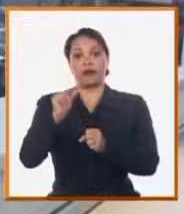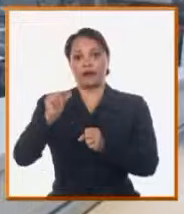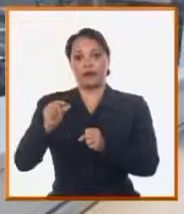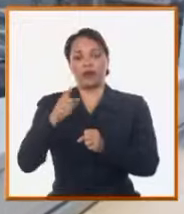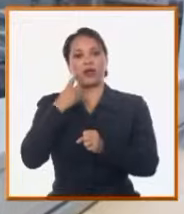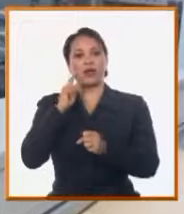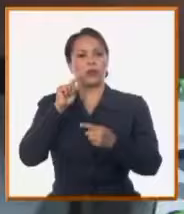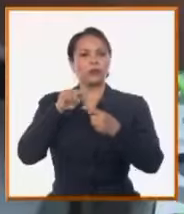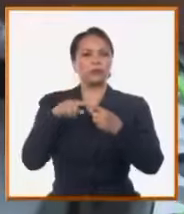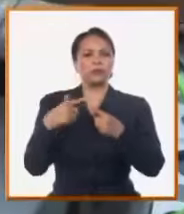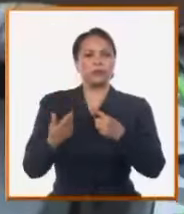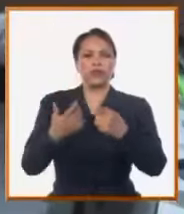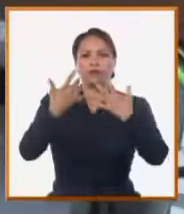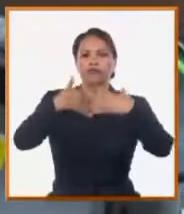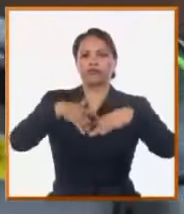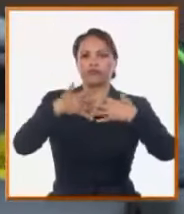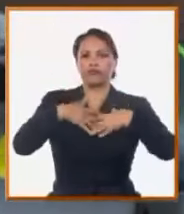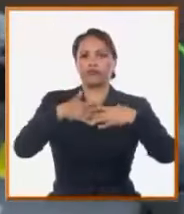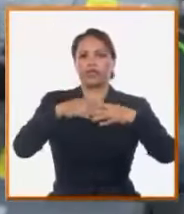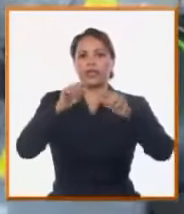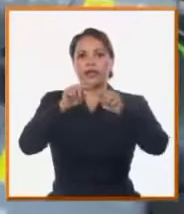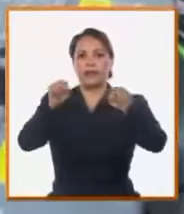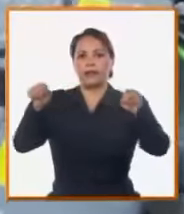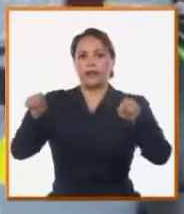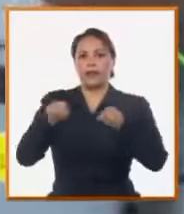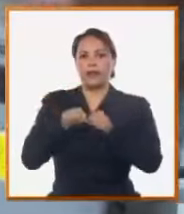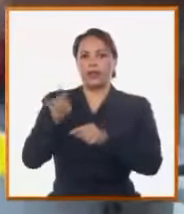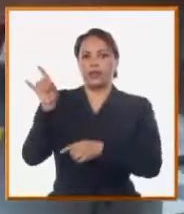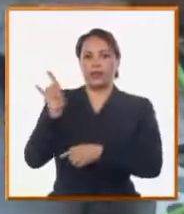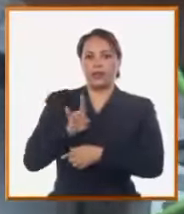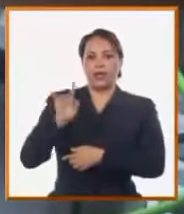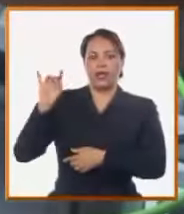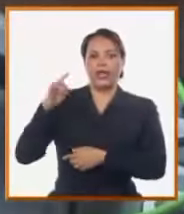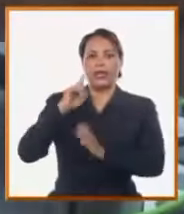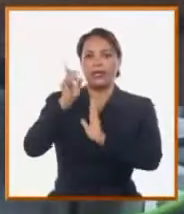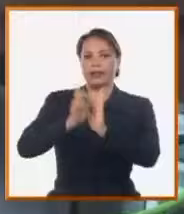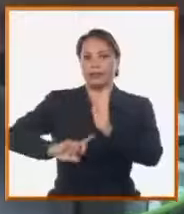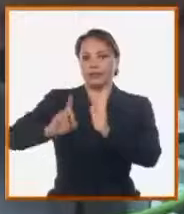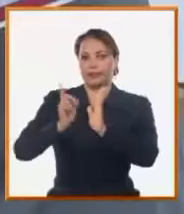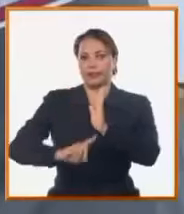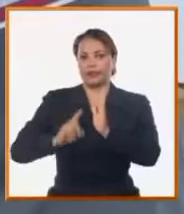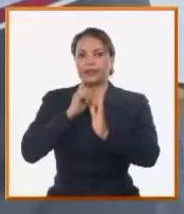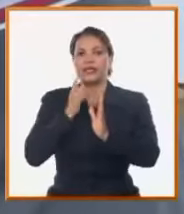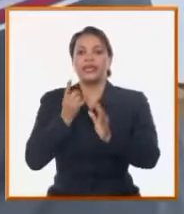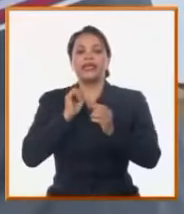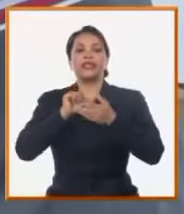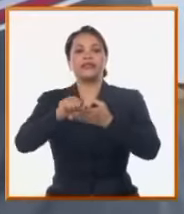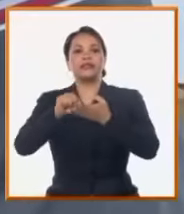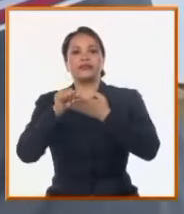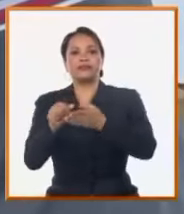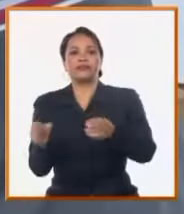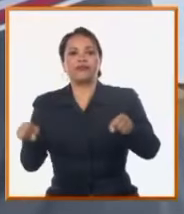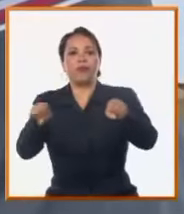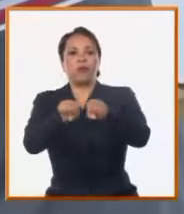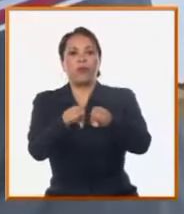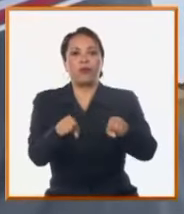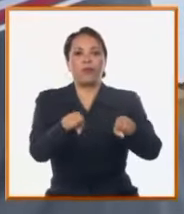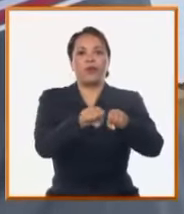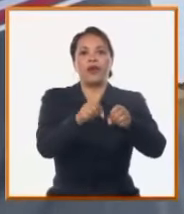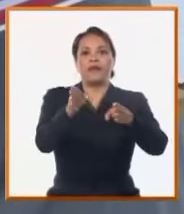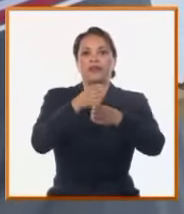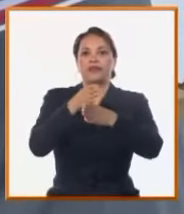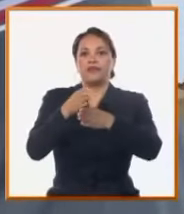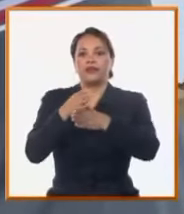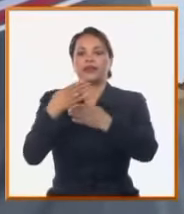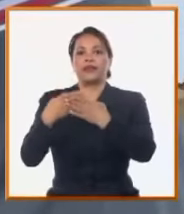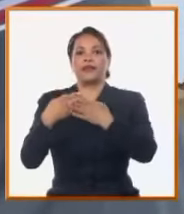tiene la misión de fabricar paneles eléctricos de alta calidad y ofrecer servicios de instalación y mantenimiento en múltiples obras hidráulicas de